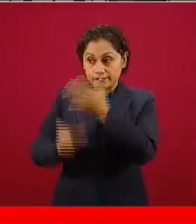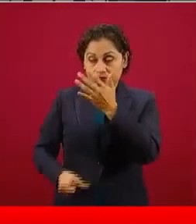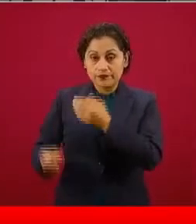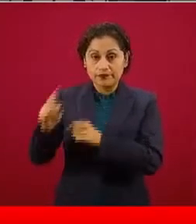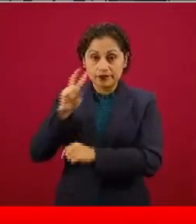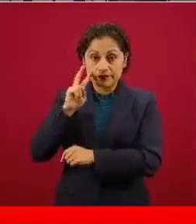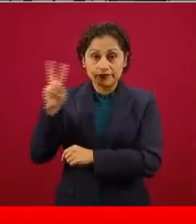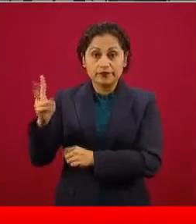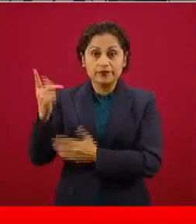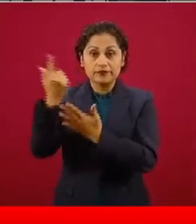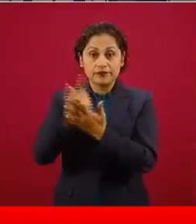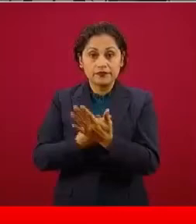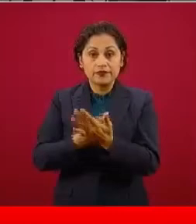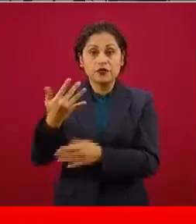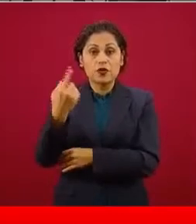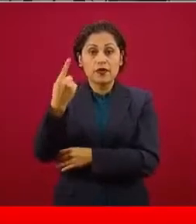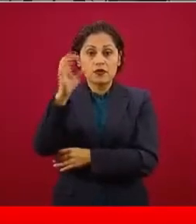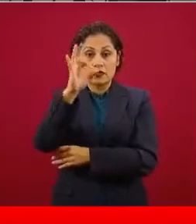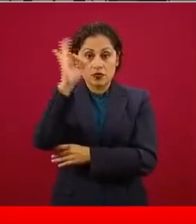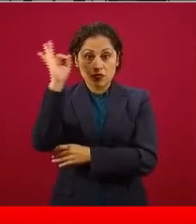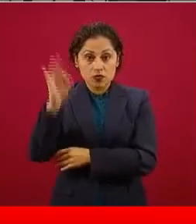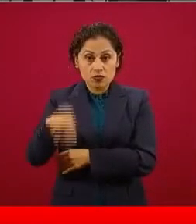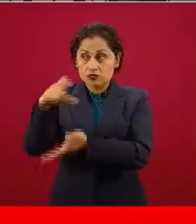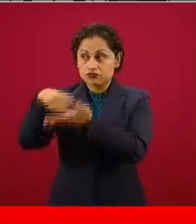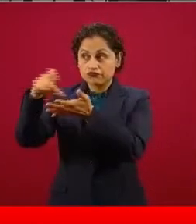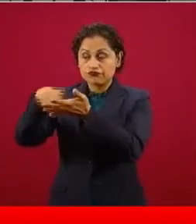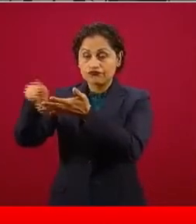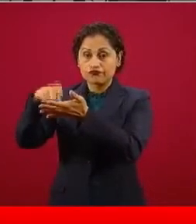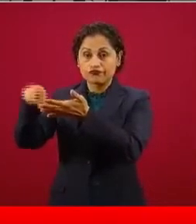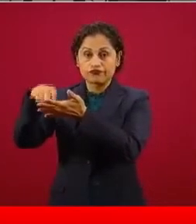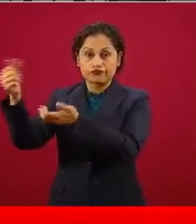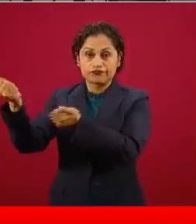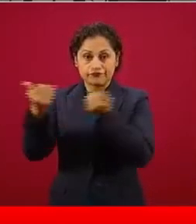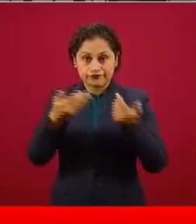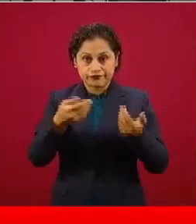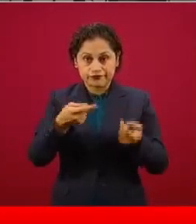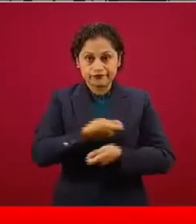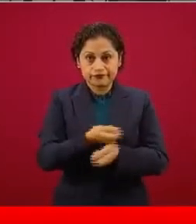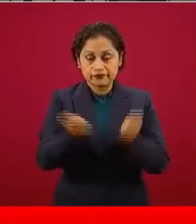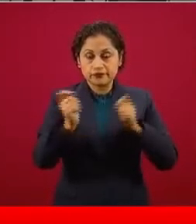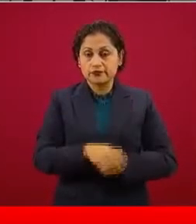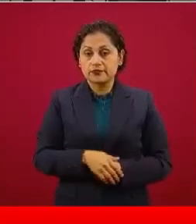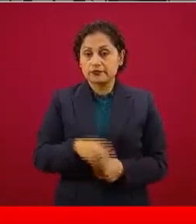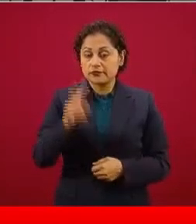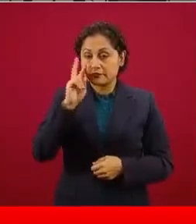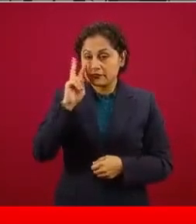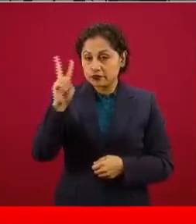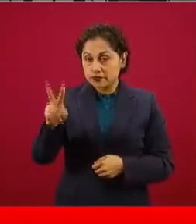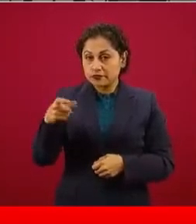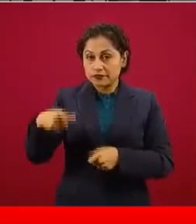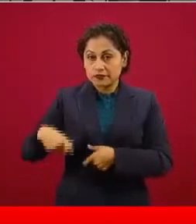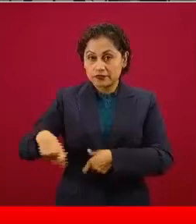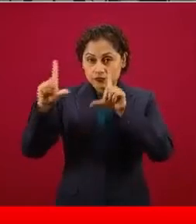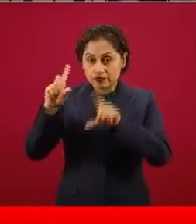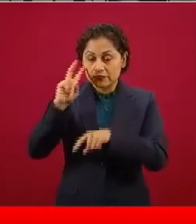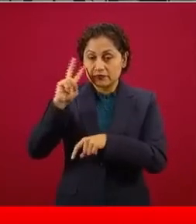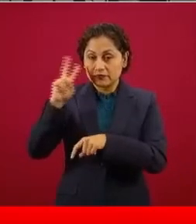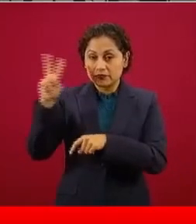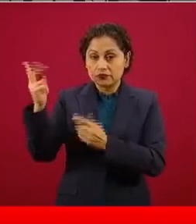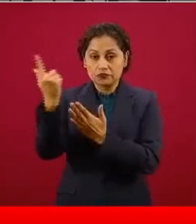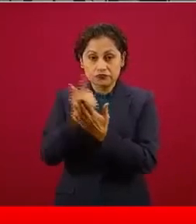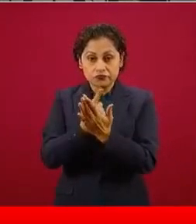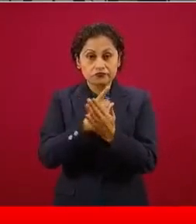el 100 por ciento de las adquisiciones. En esta diapositiva es cómo se ha dispersado todo lo